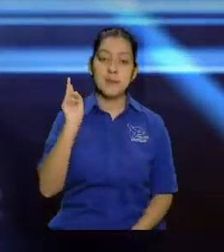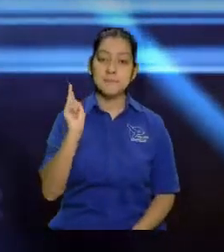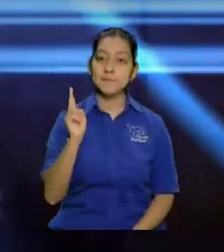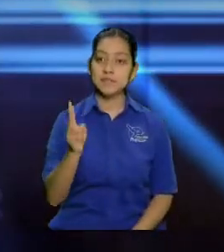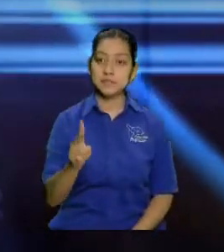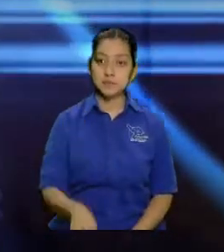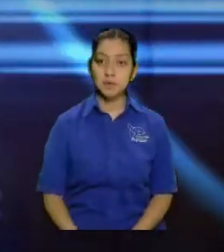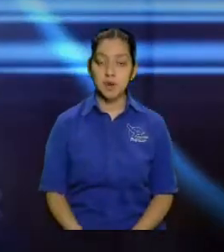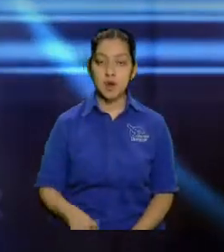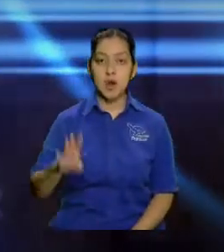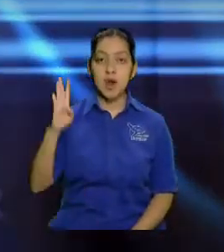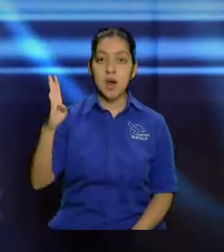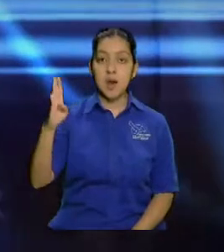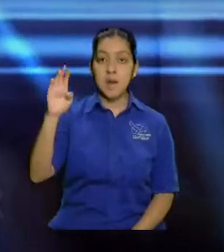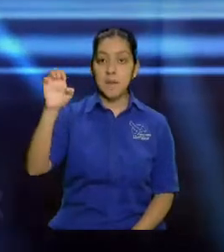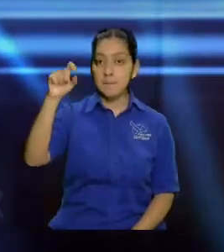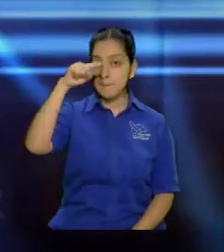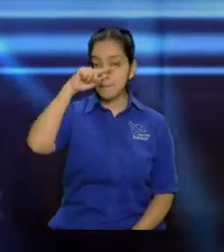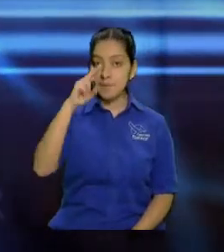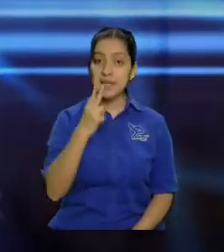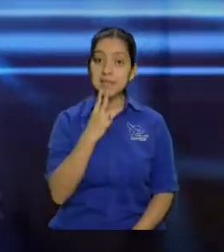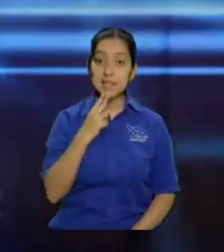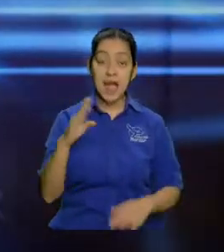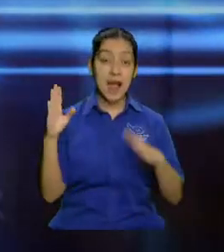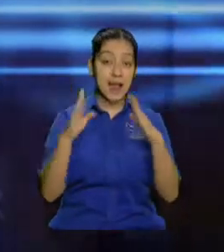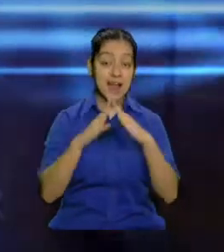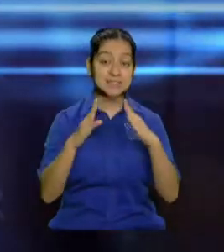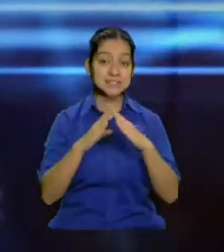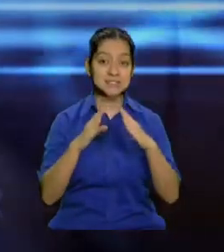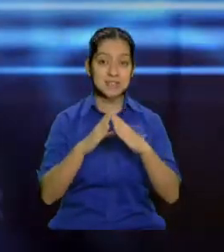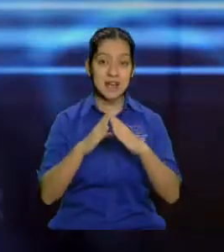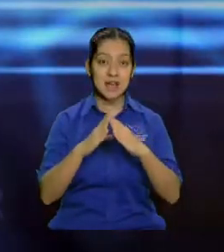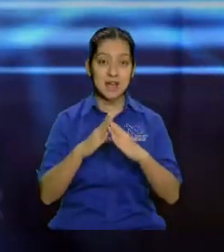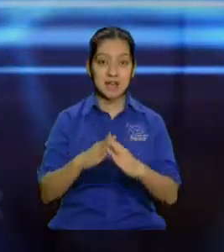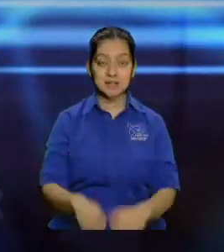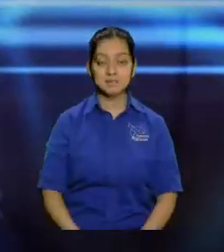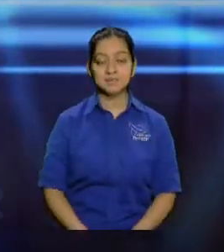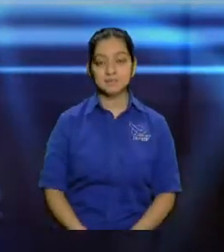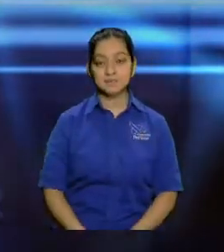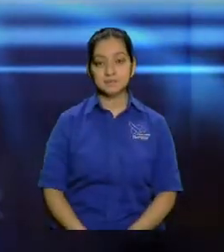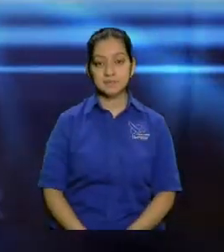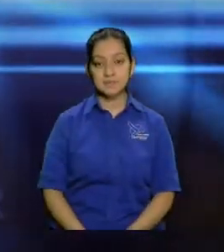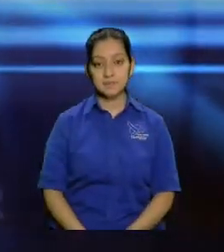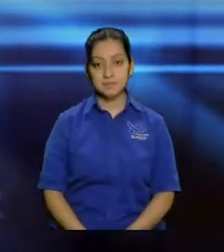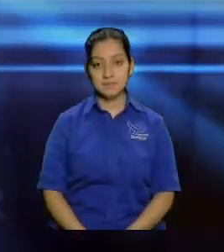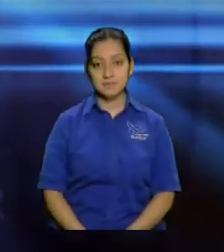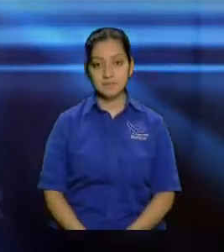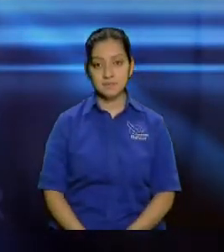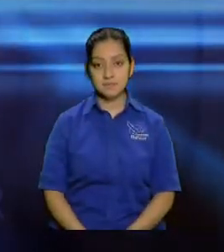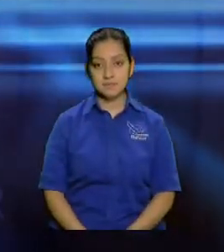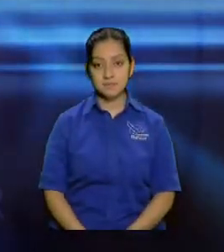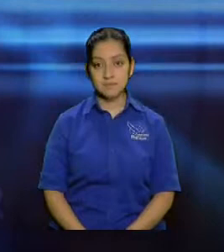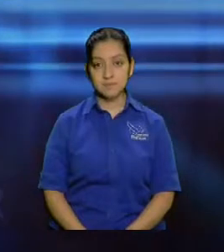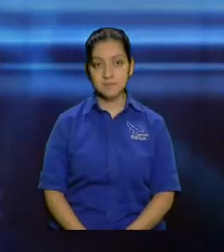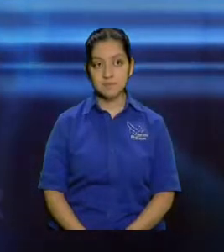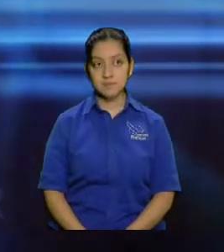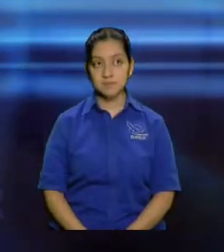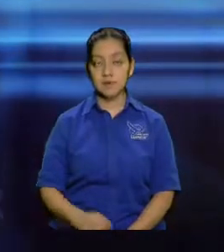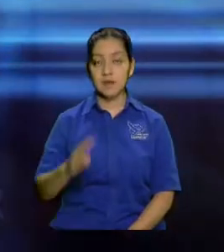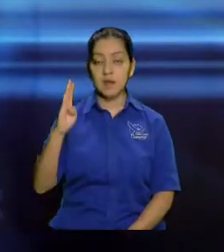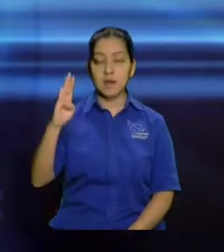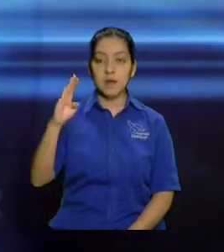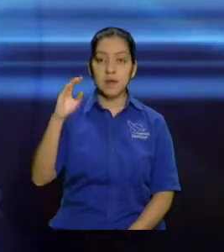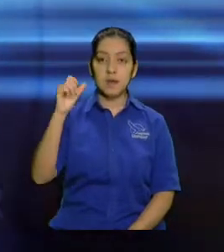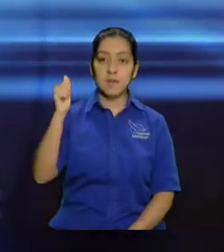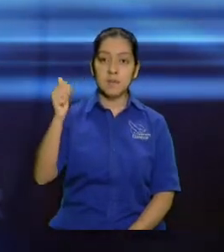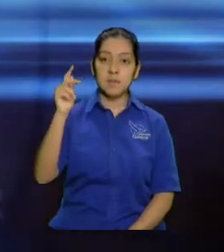La Bet, es casa, como lo mencionó también Jari hace un momentito, Bait quiere decir